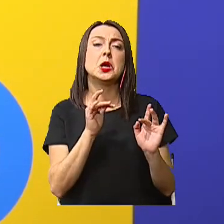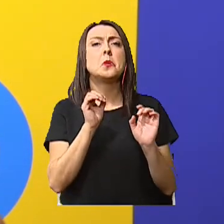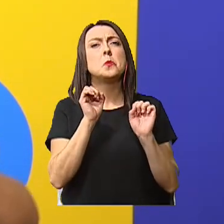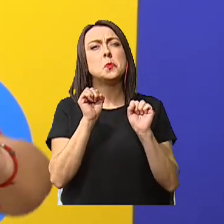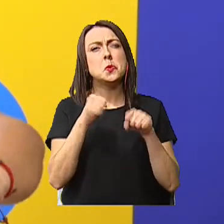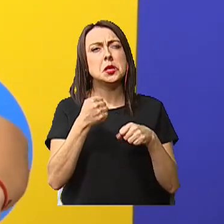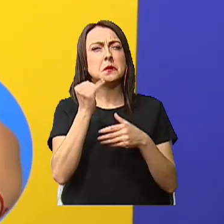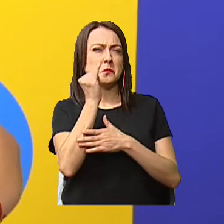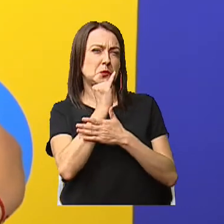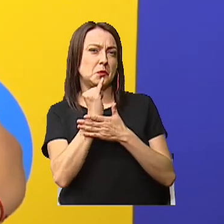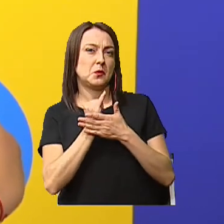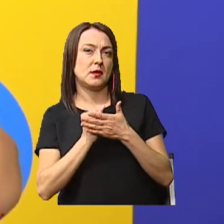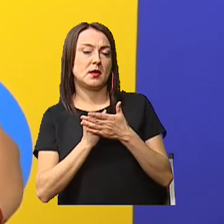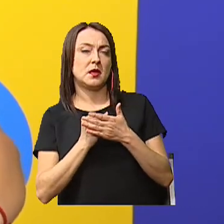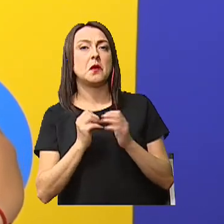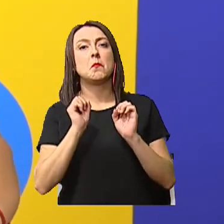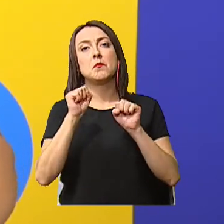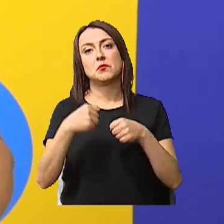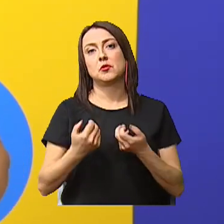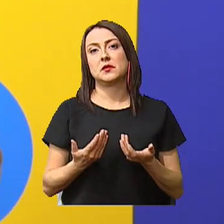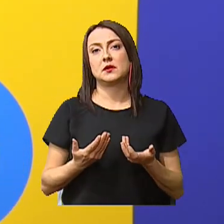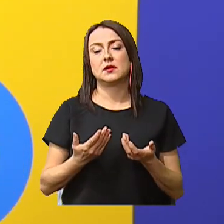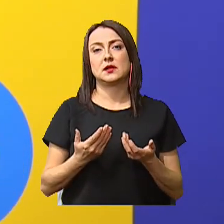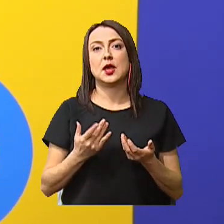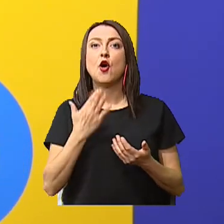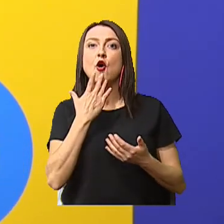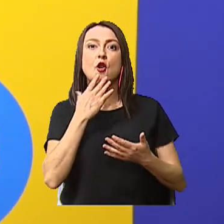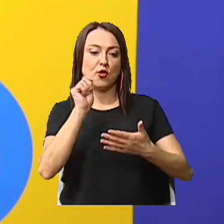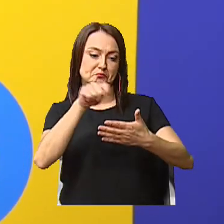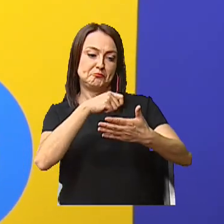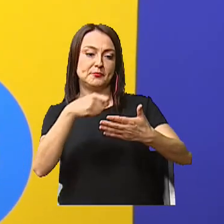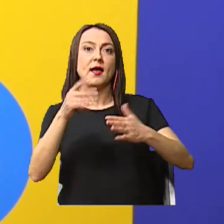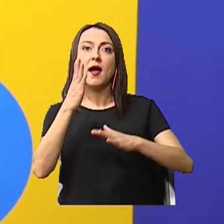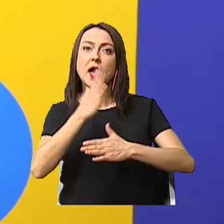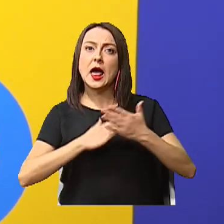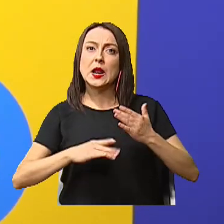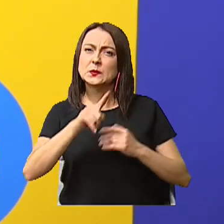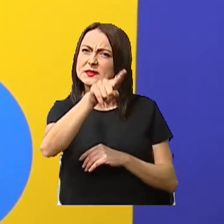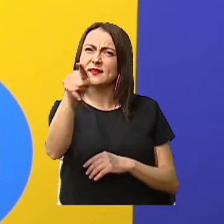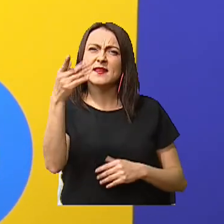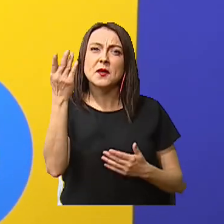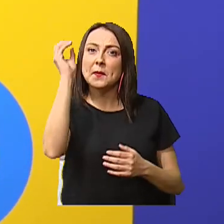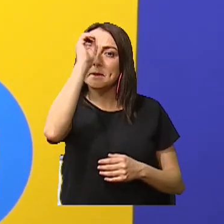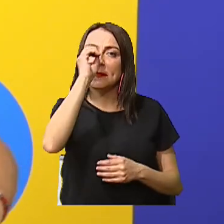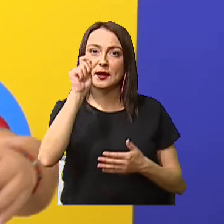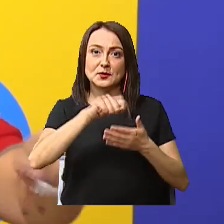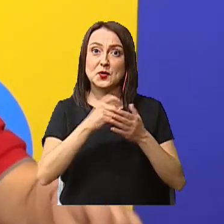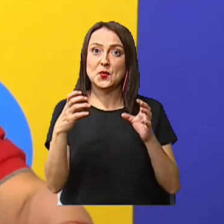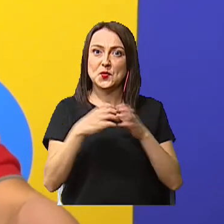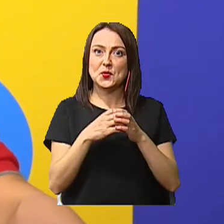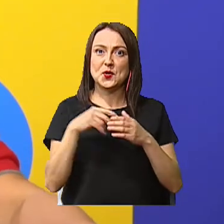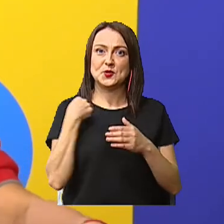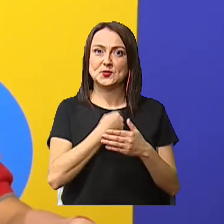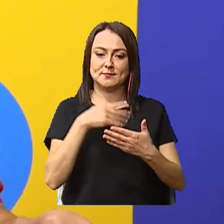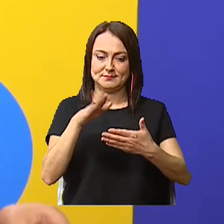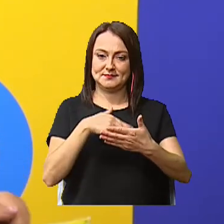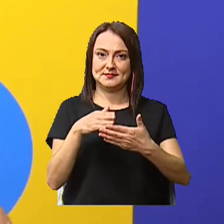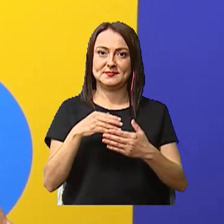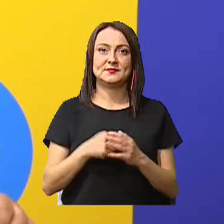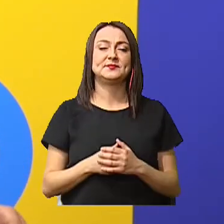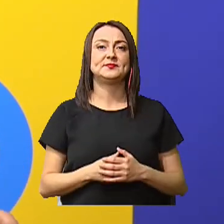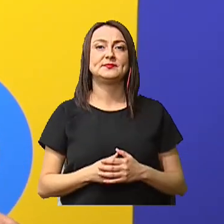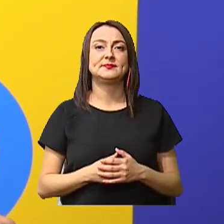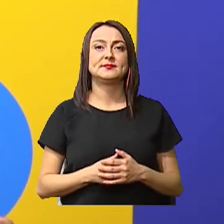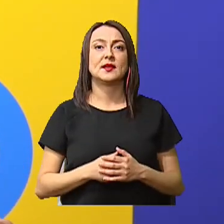dibujar Podríamos colorear algo ¿Qué les parece si coloreamos juntos? Vamos a tomar